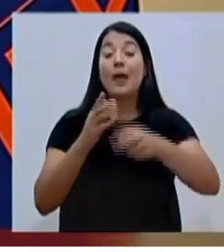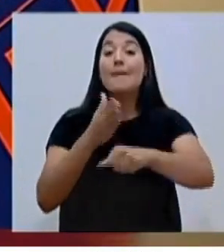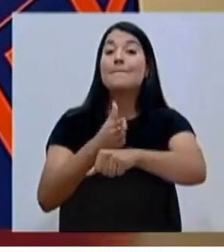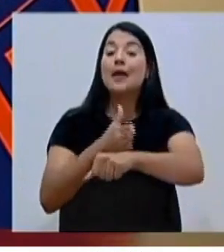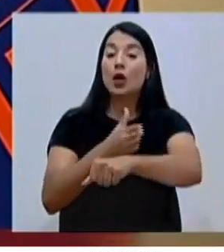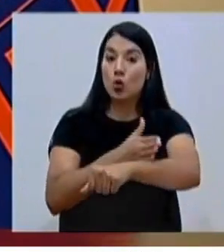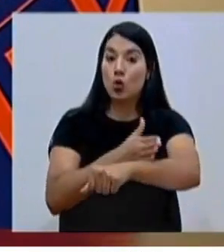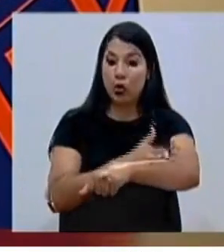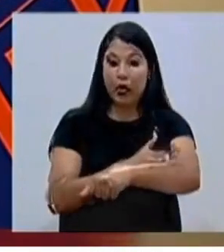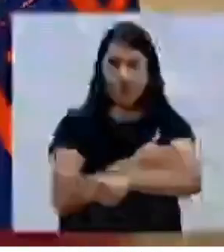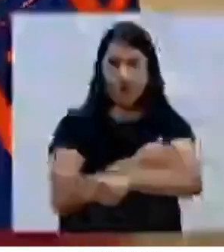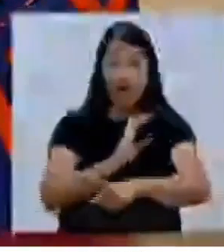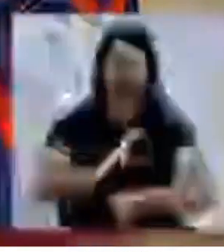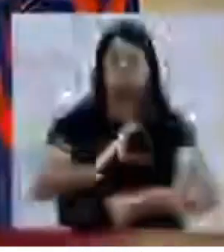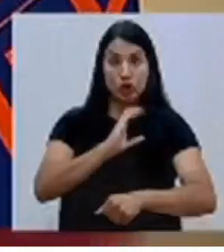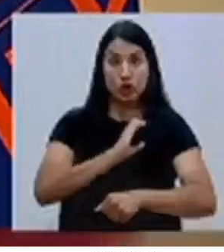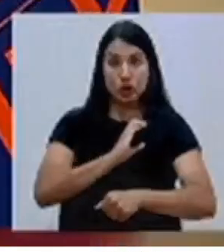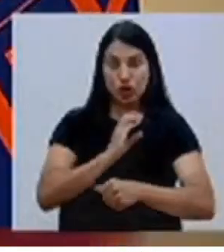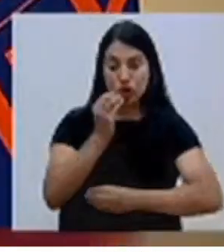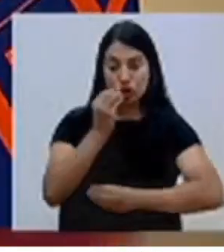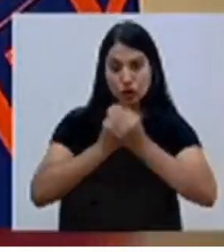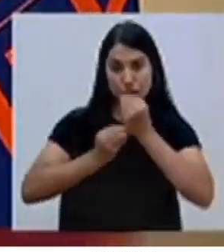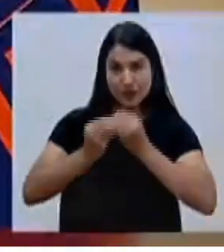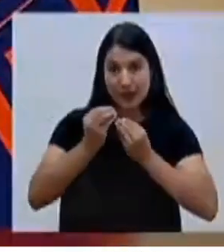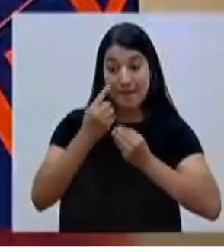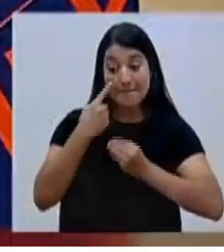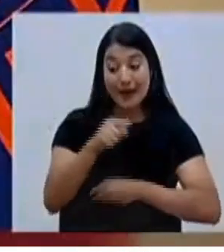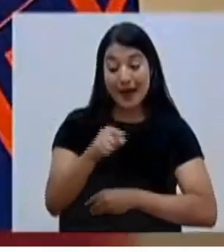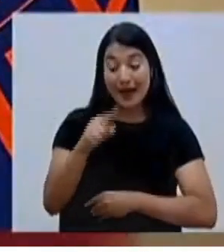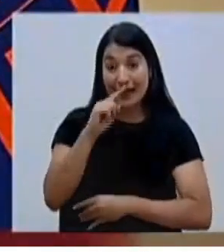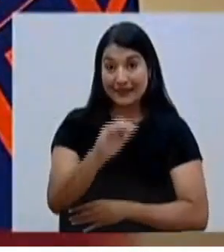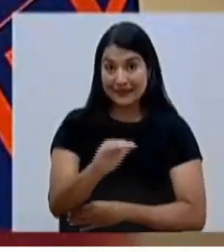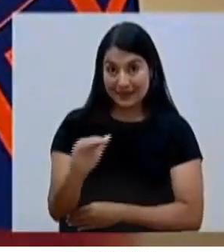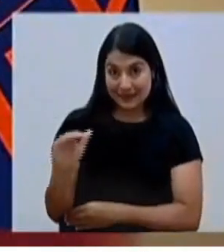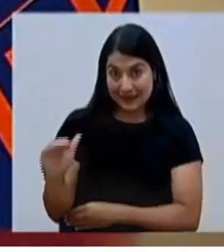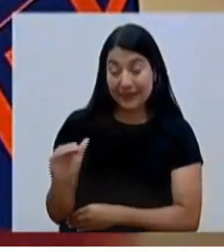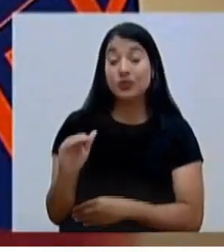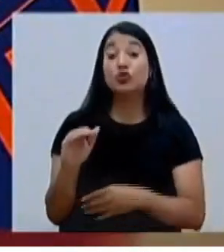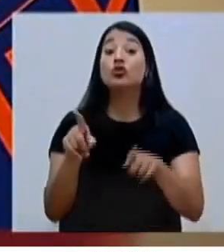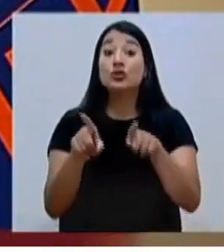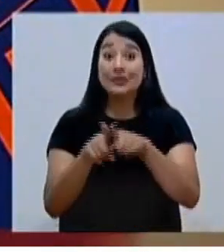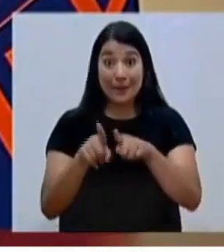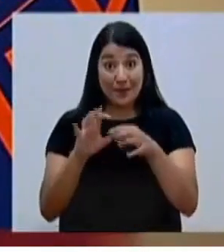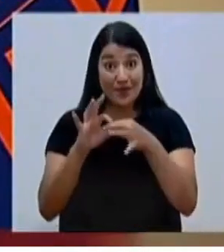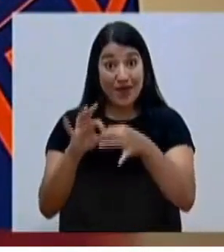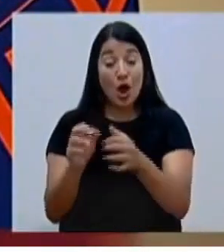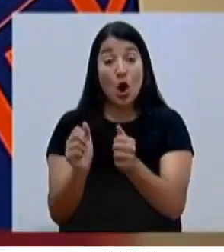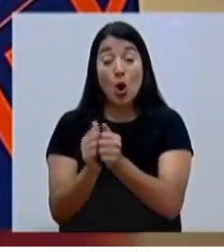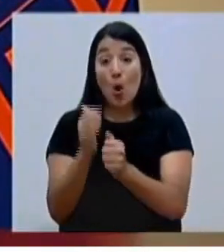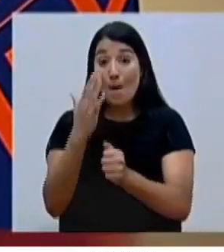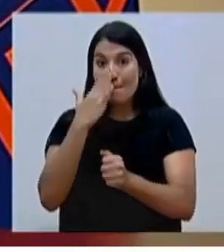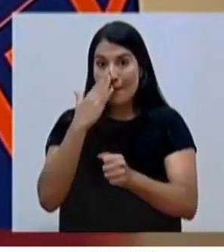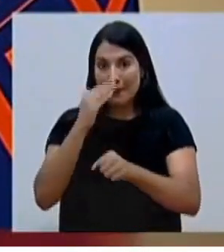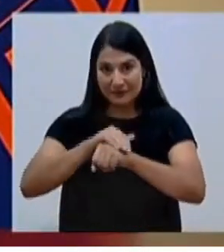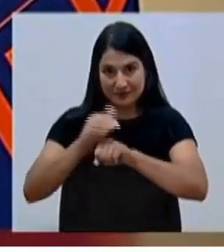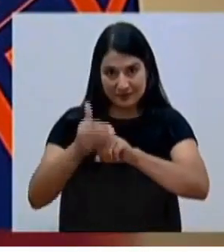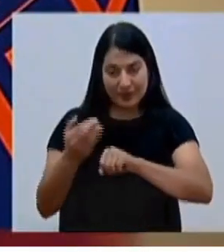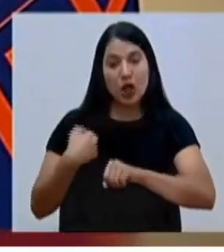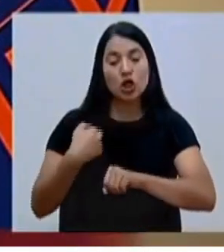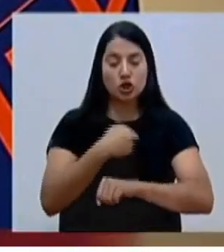del estado nutricional de los niños y las niñas y las madres gestantes O en periodo de lactancia que nosotros atendemos con regularidad